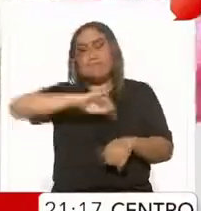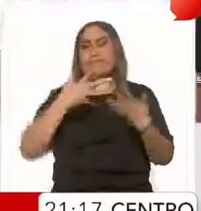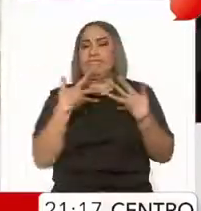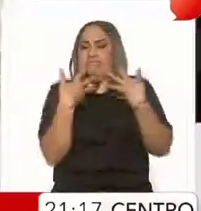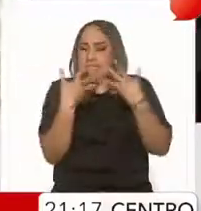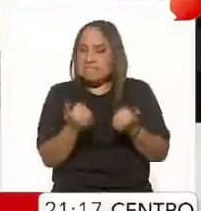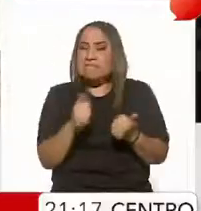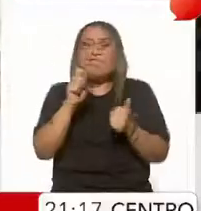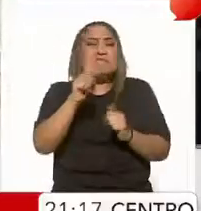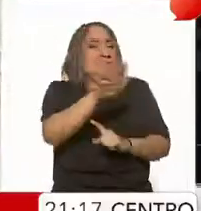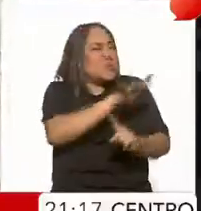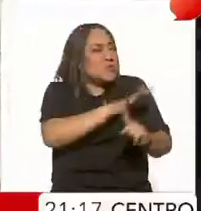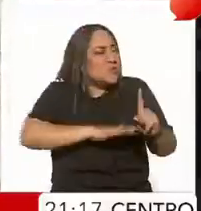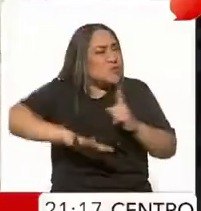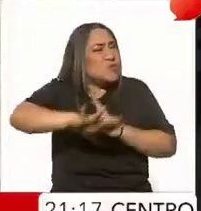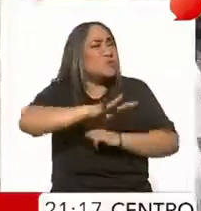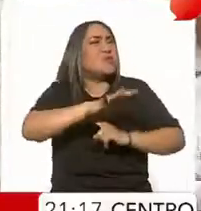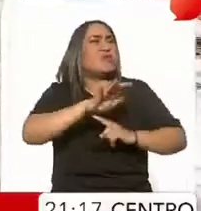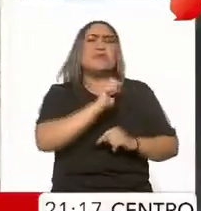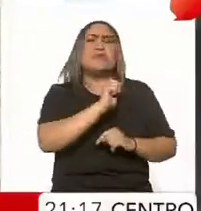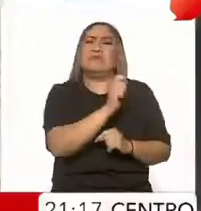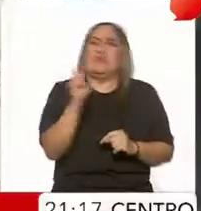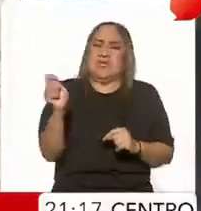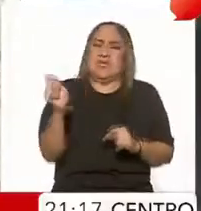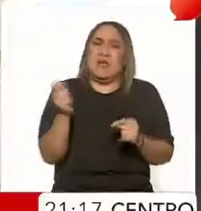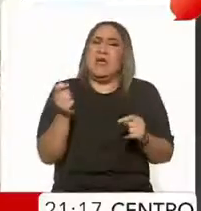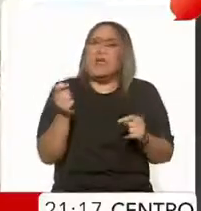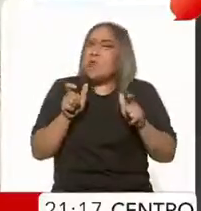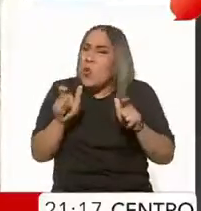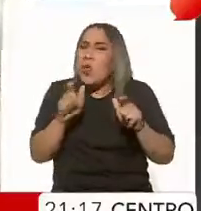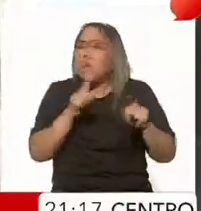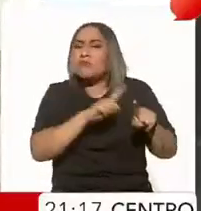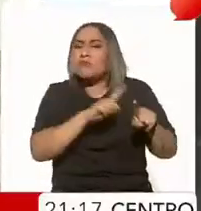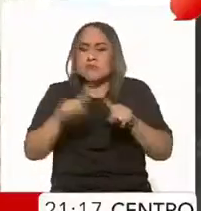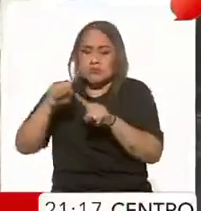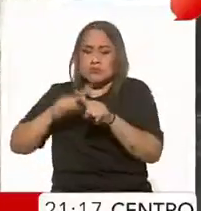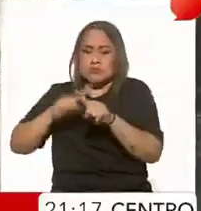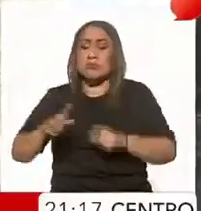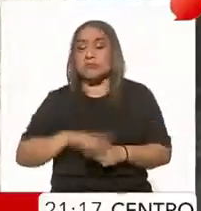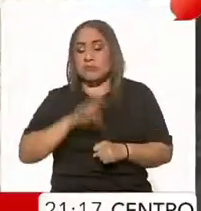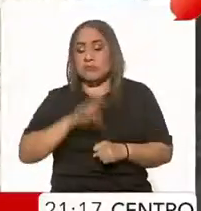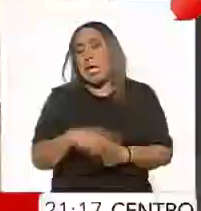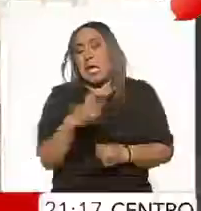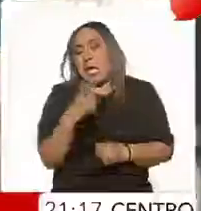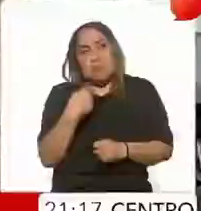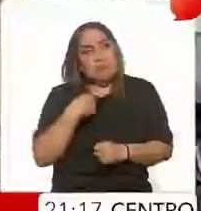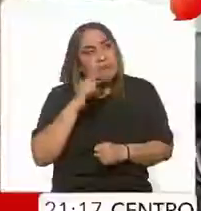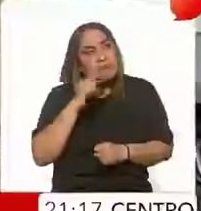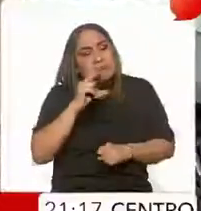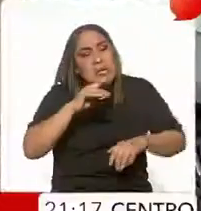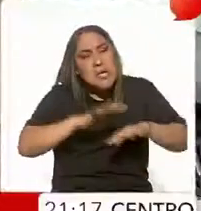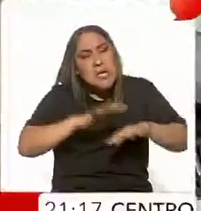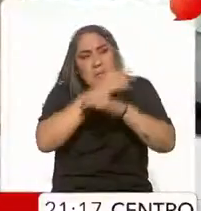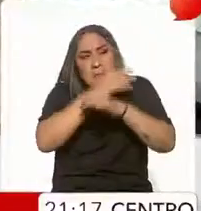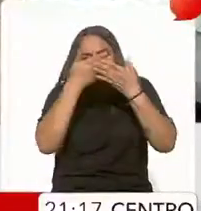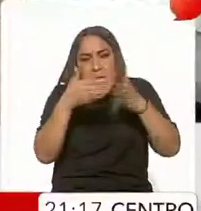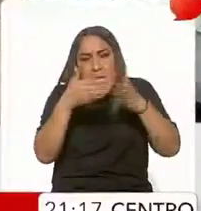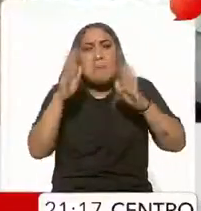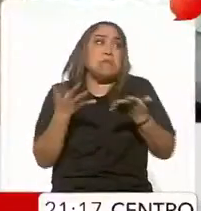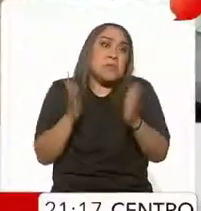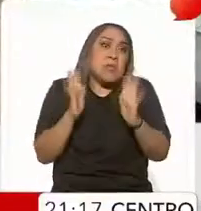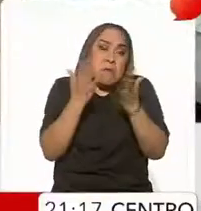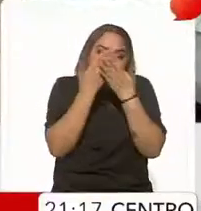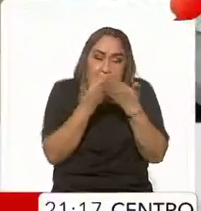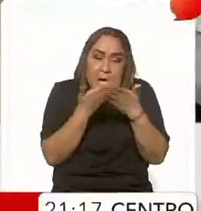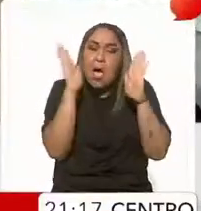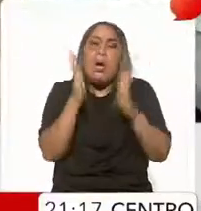tanto social como de seguridad tal vez, sobre todo en ese sentido yo creo que ha habido un cambio. En todo, en la política,